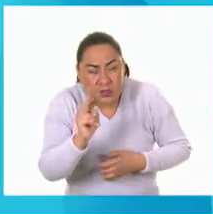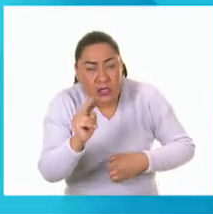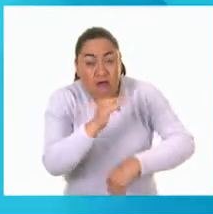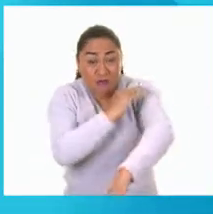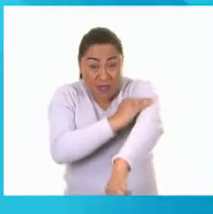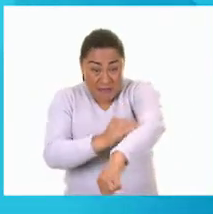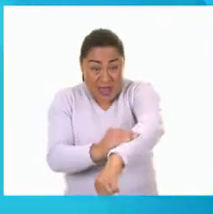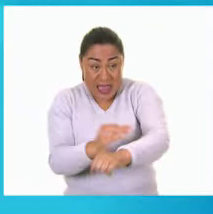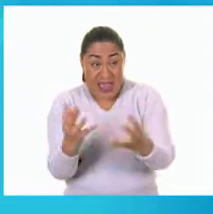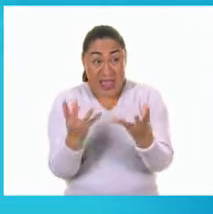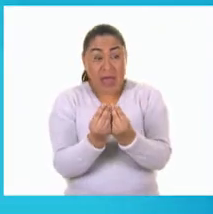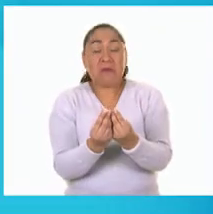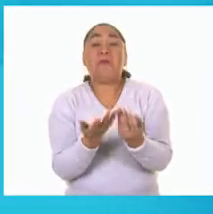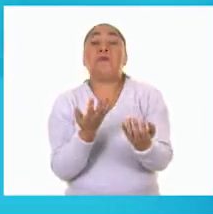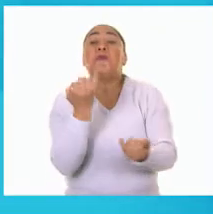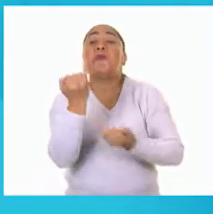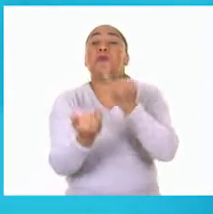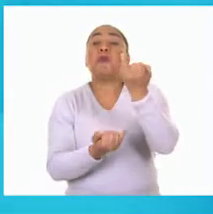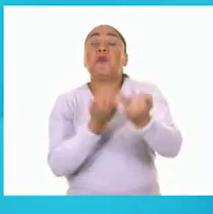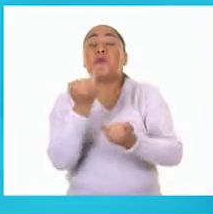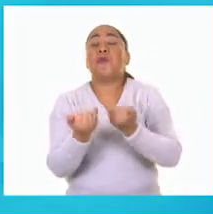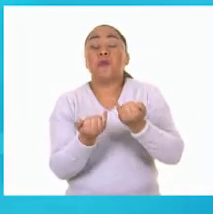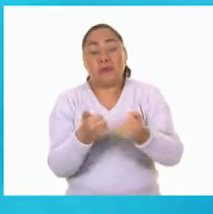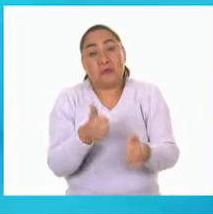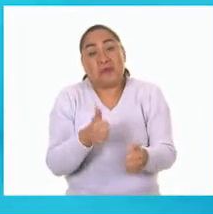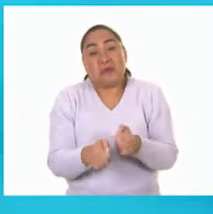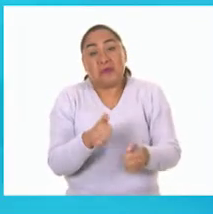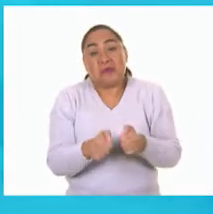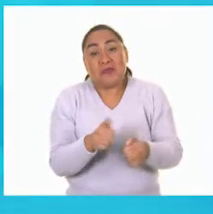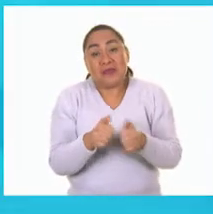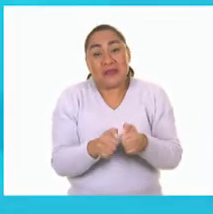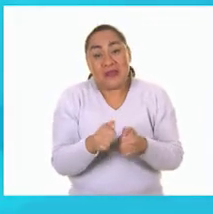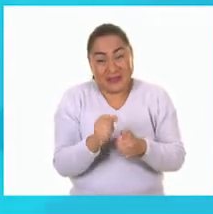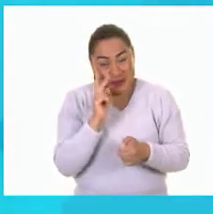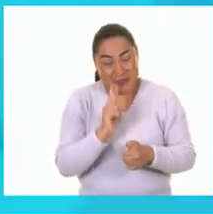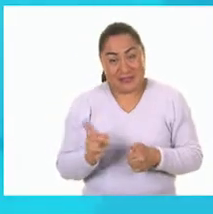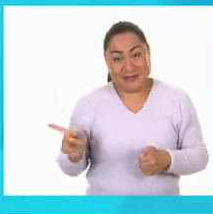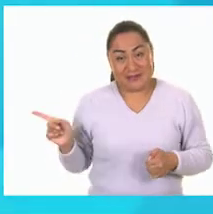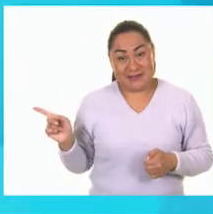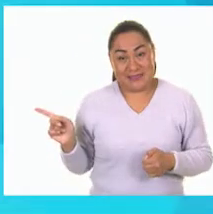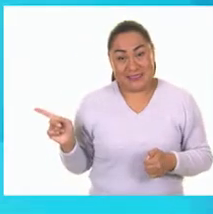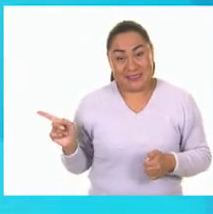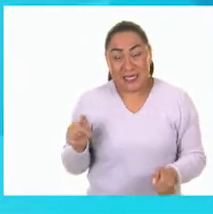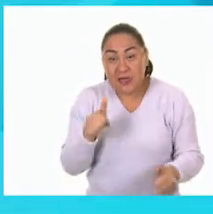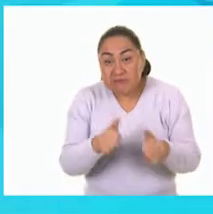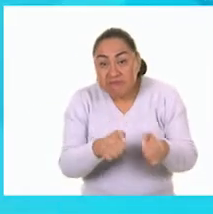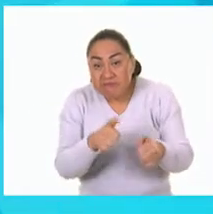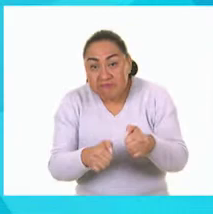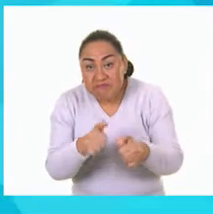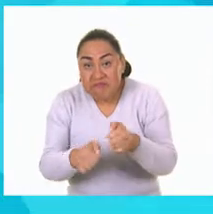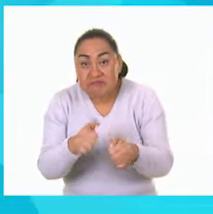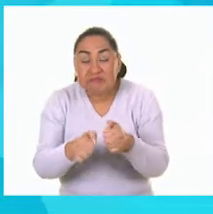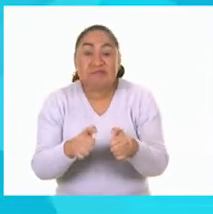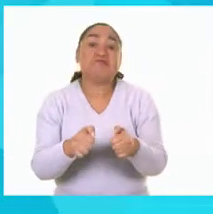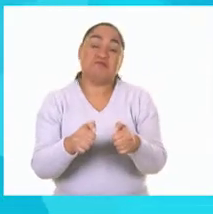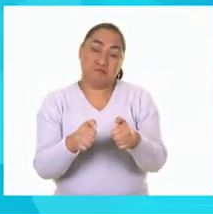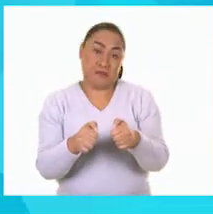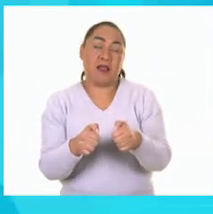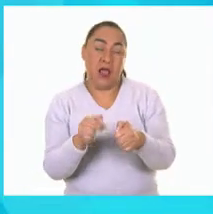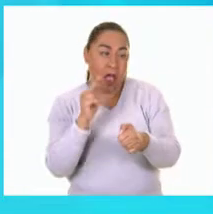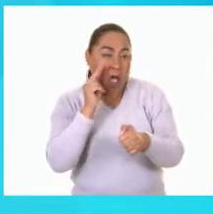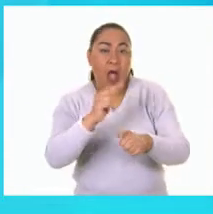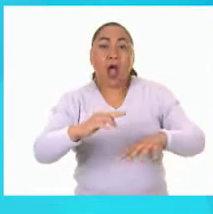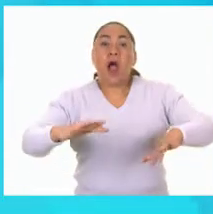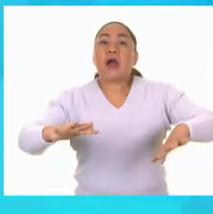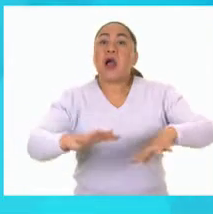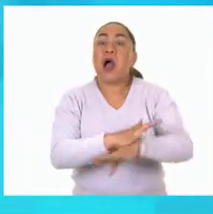ahora jugando con una consola de videojuegos. Vemos que tienen los controles en las manos y vemos claramente cómo